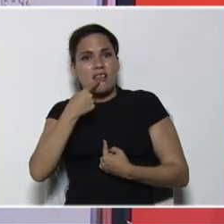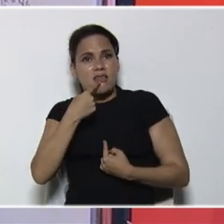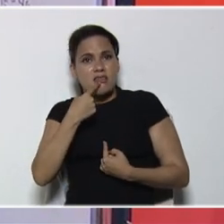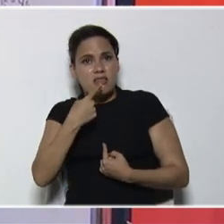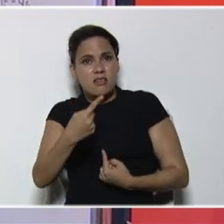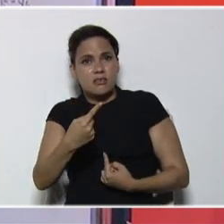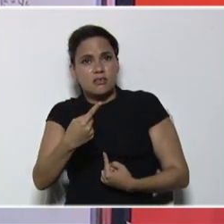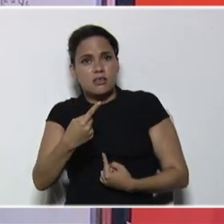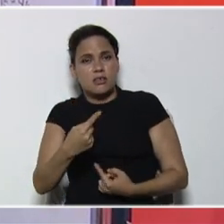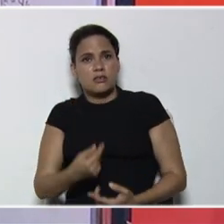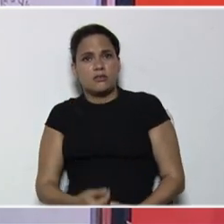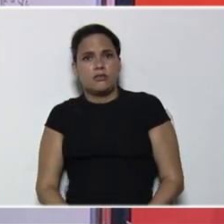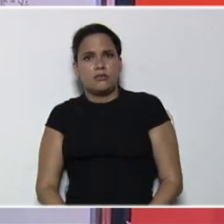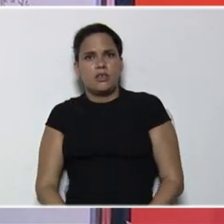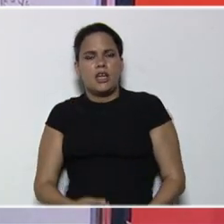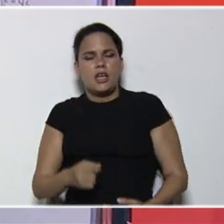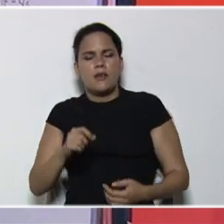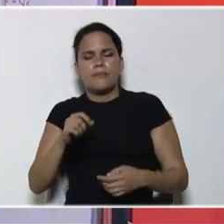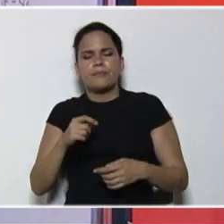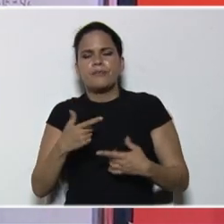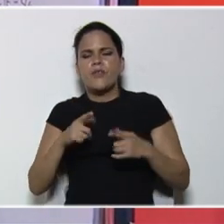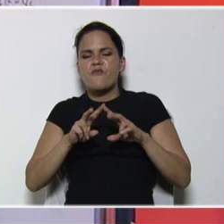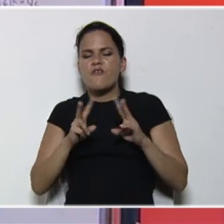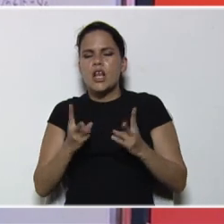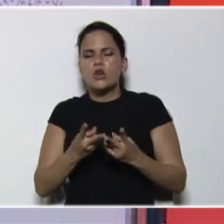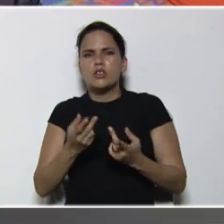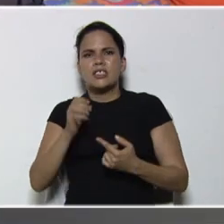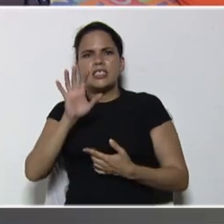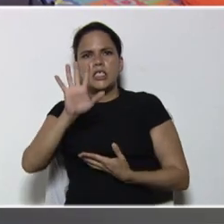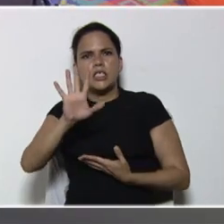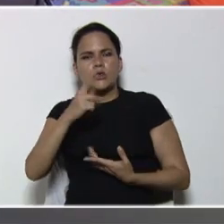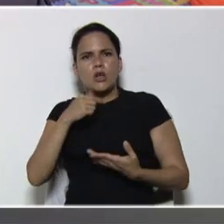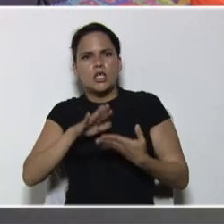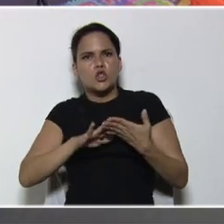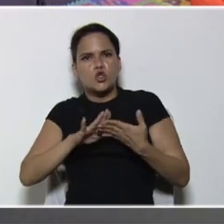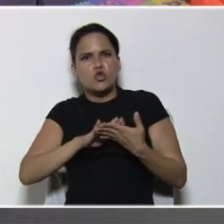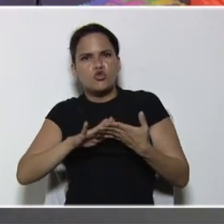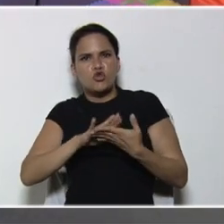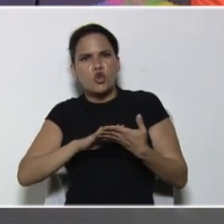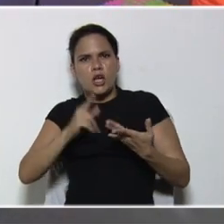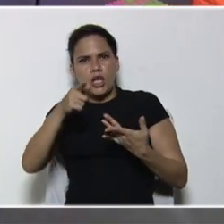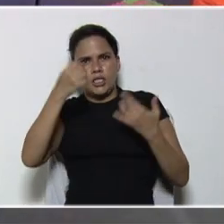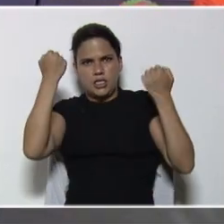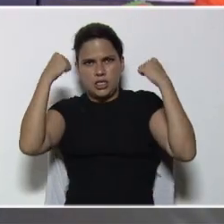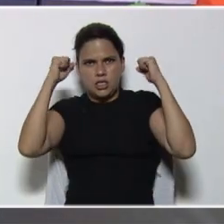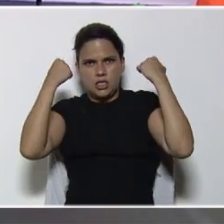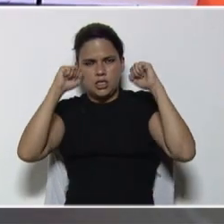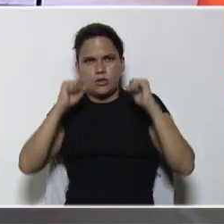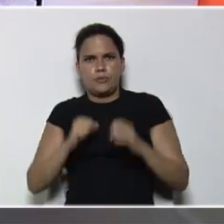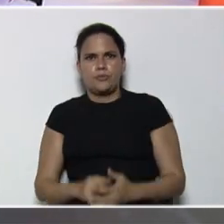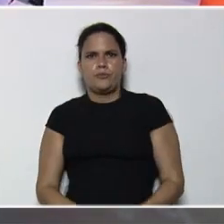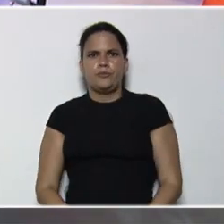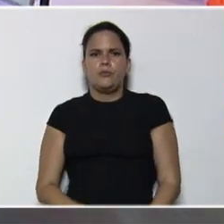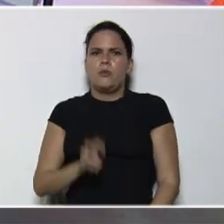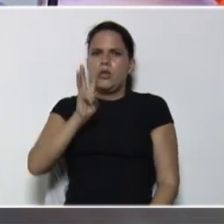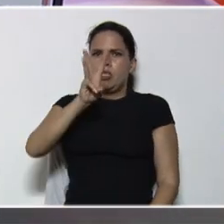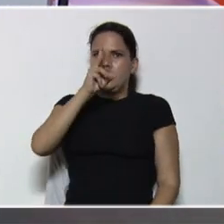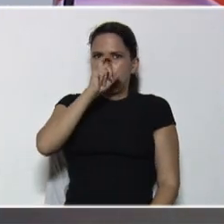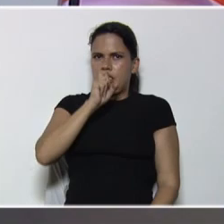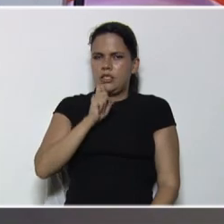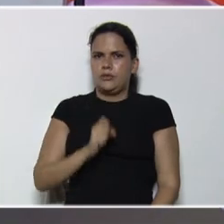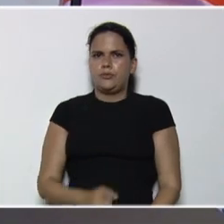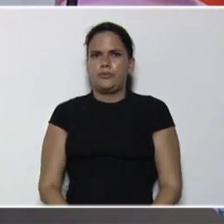o el que satisface, a esta ecuación. Bien. Vamos ahora, para el tercer año,